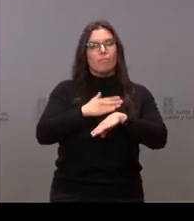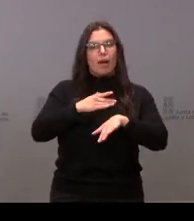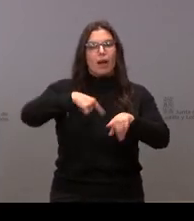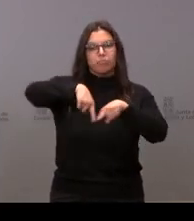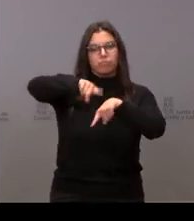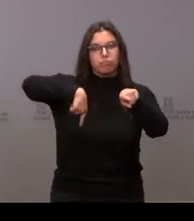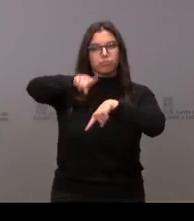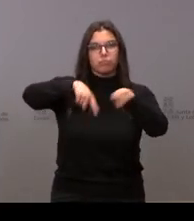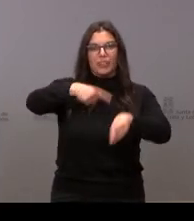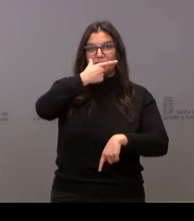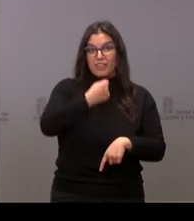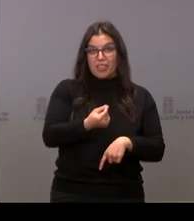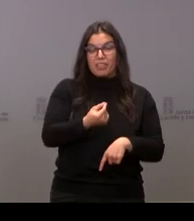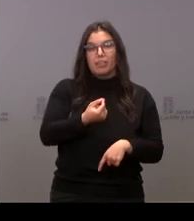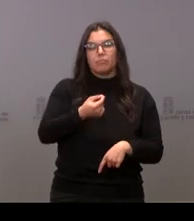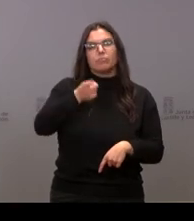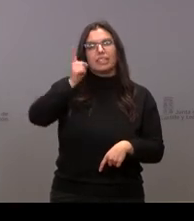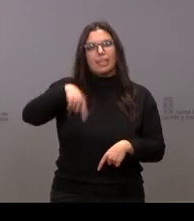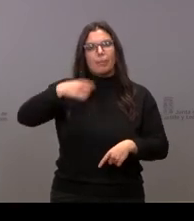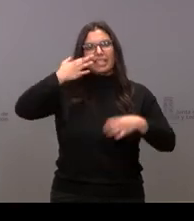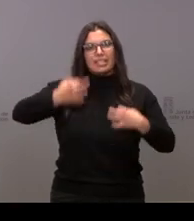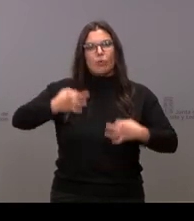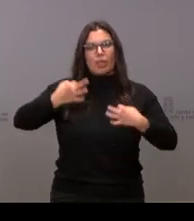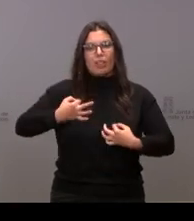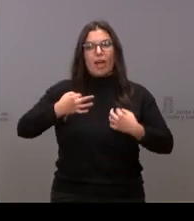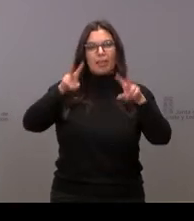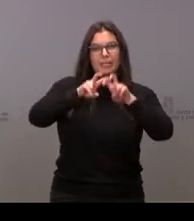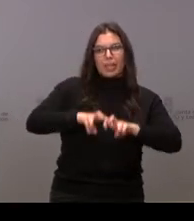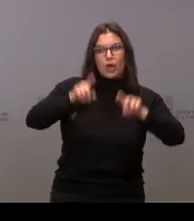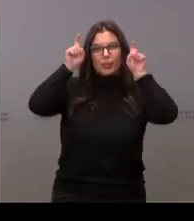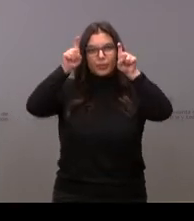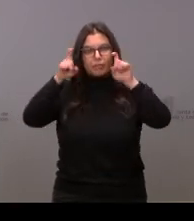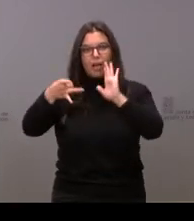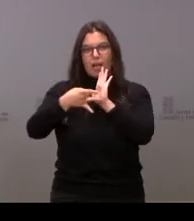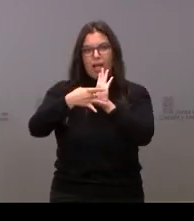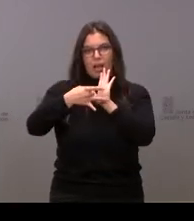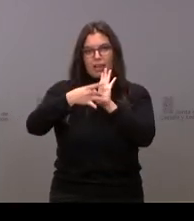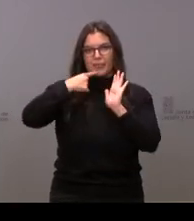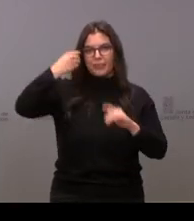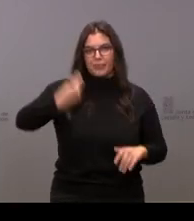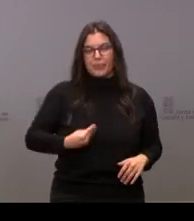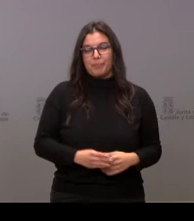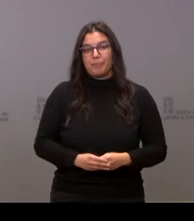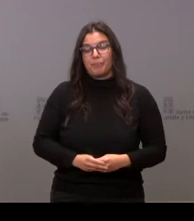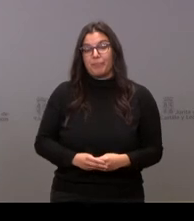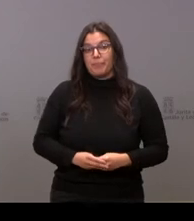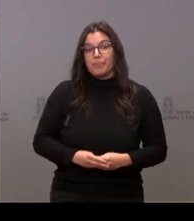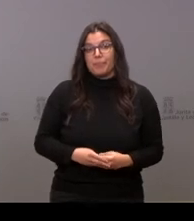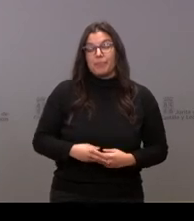movilidad entre ambos y garantizar una docencia y una investigación de calidad. Se va a necesitar